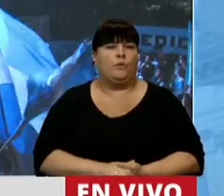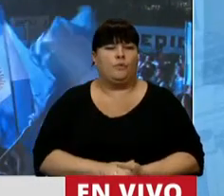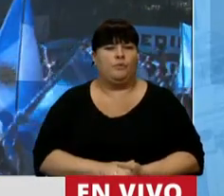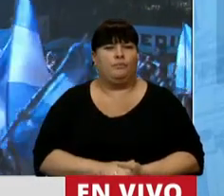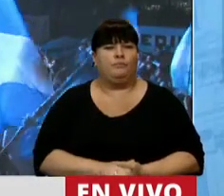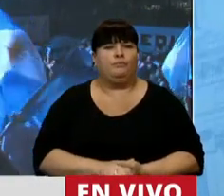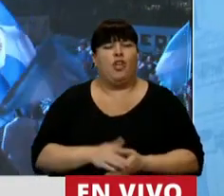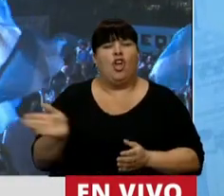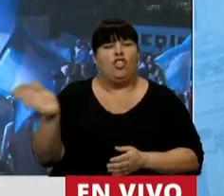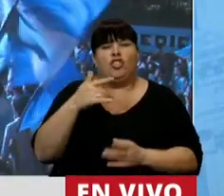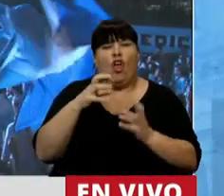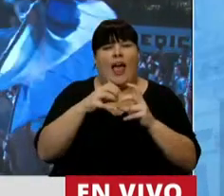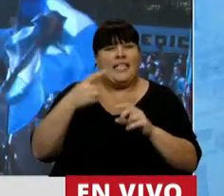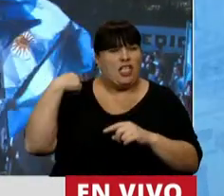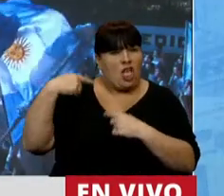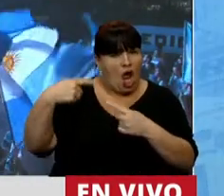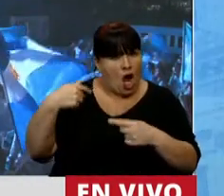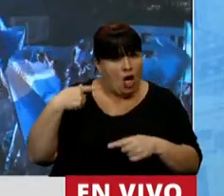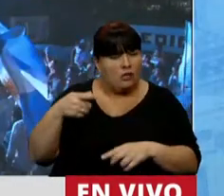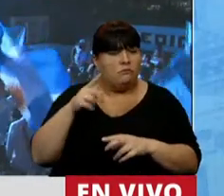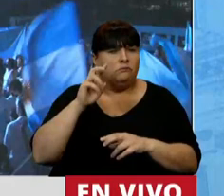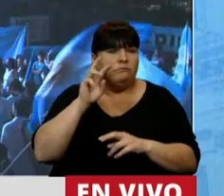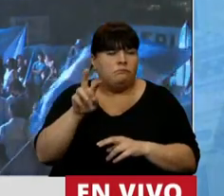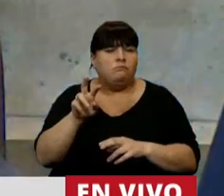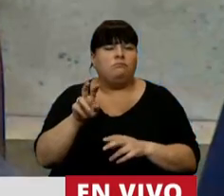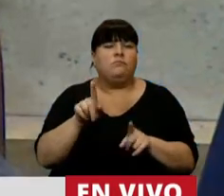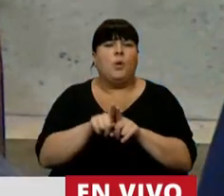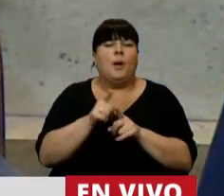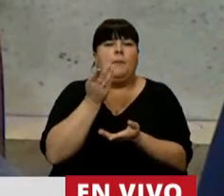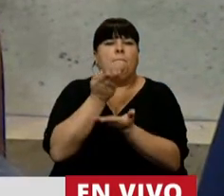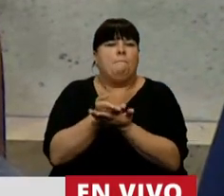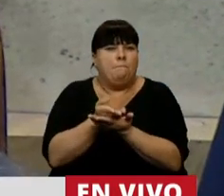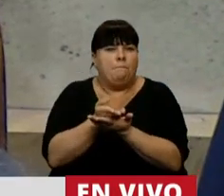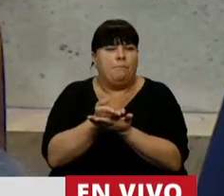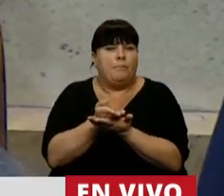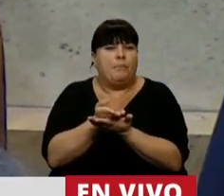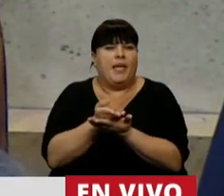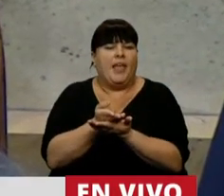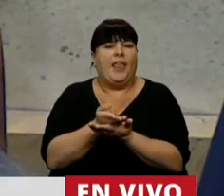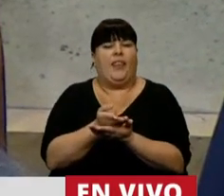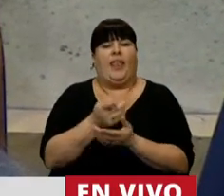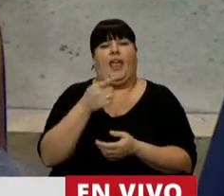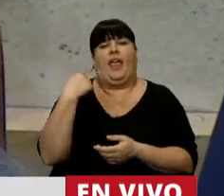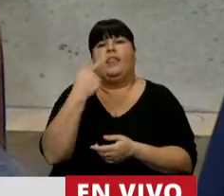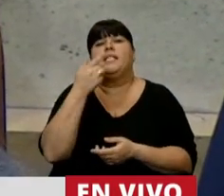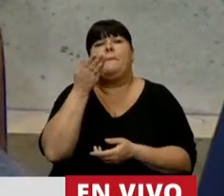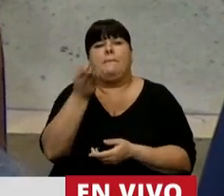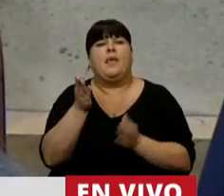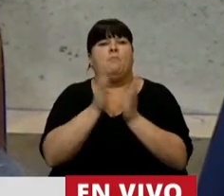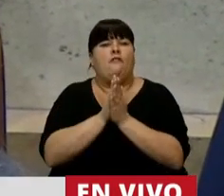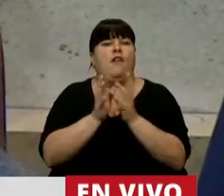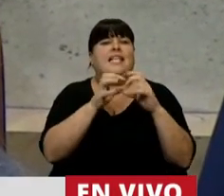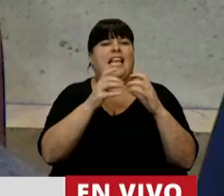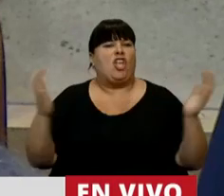en todas las sesiones que tuvimos, el pedido que hacían de las